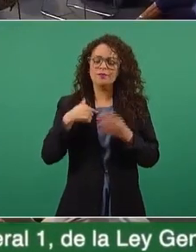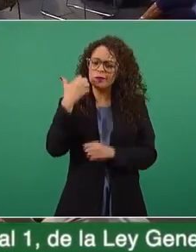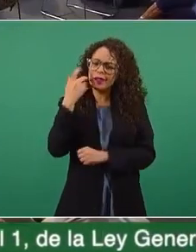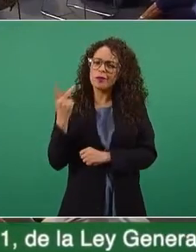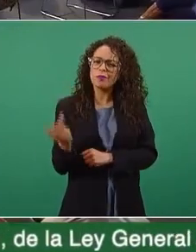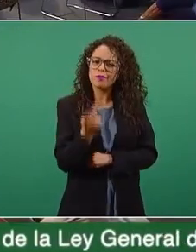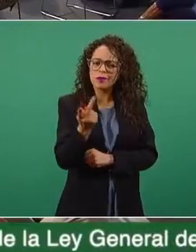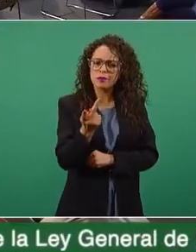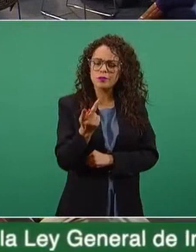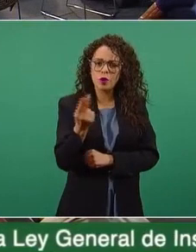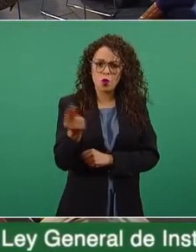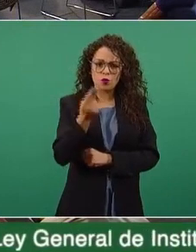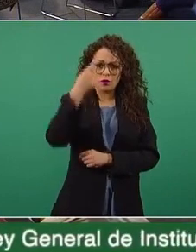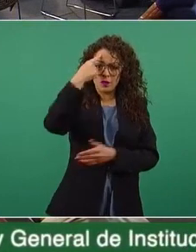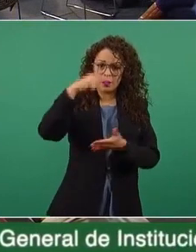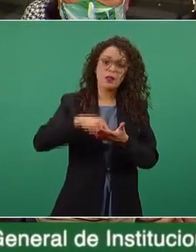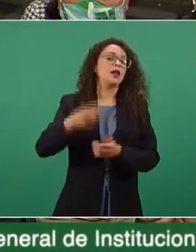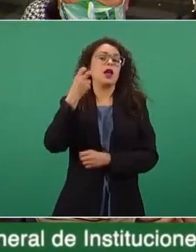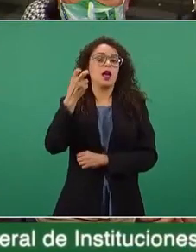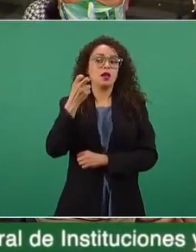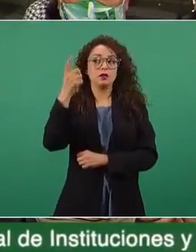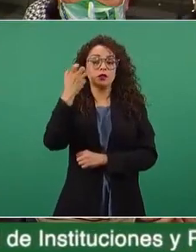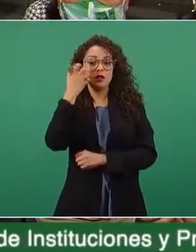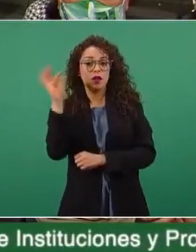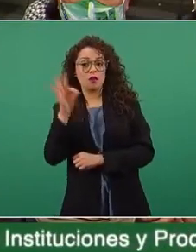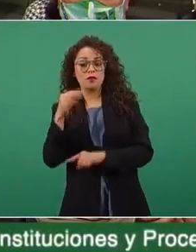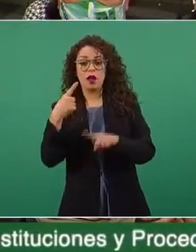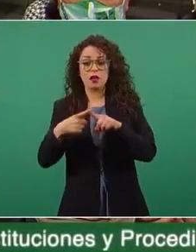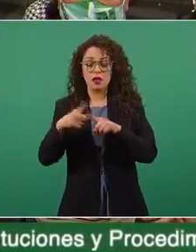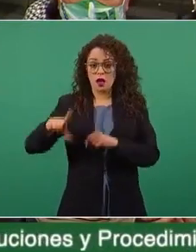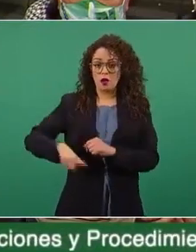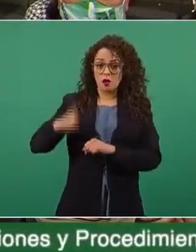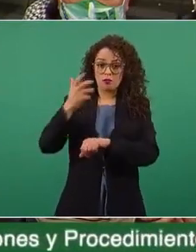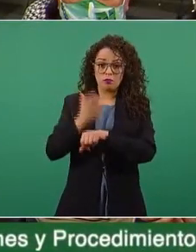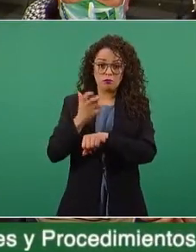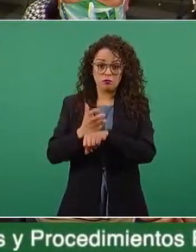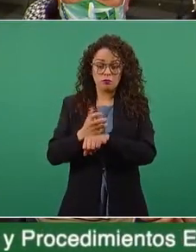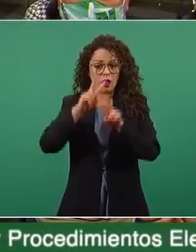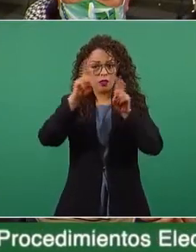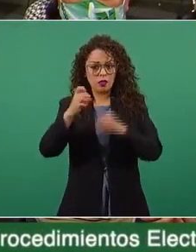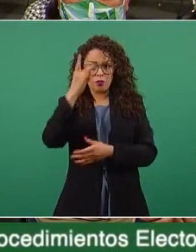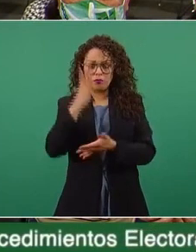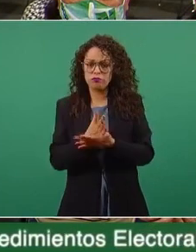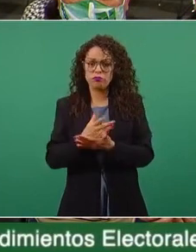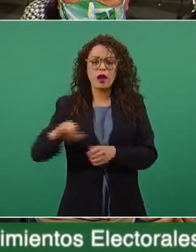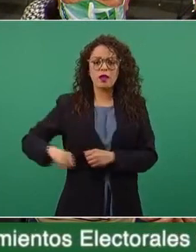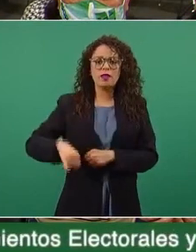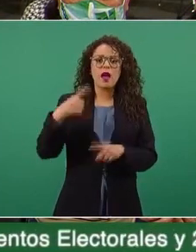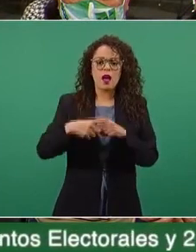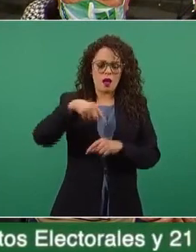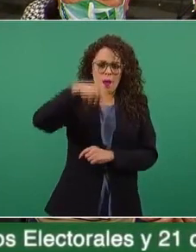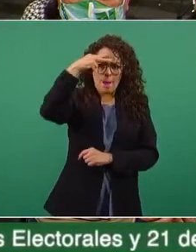usted consideraría que esto es una injerencia del gobierno de Estados Unidos en asuntos que sólo competen a México, porque finalmente estos son grupos